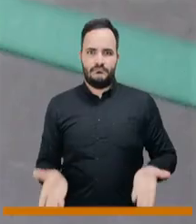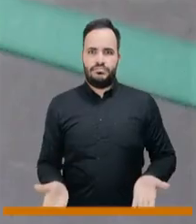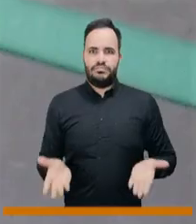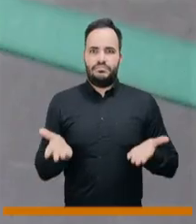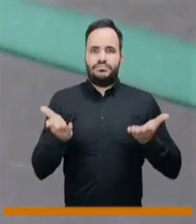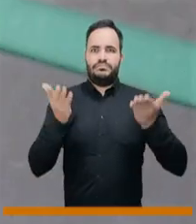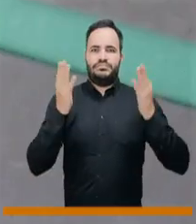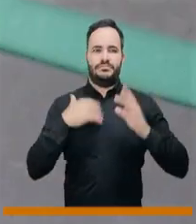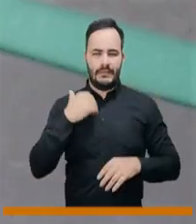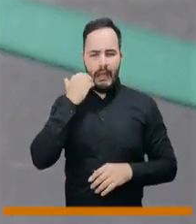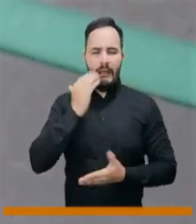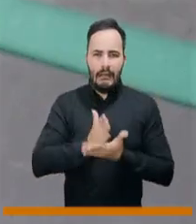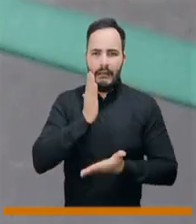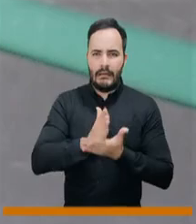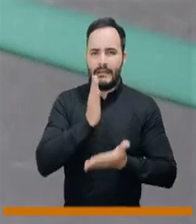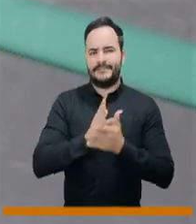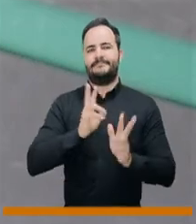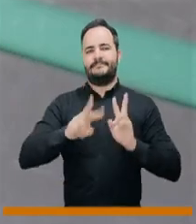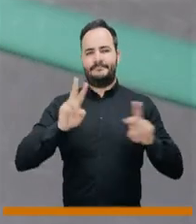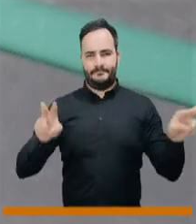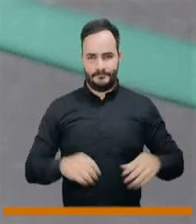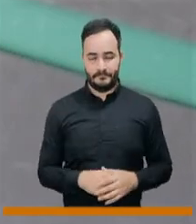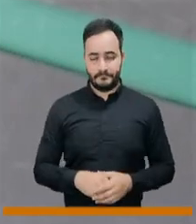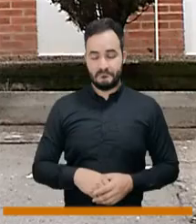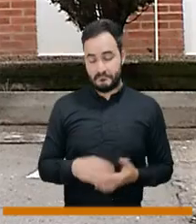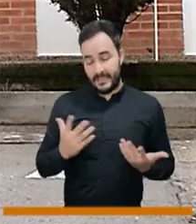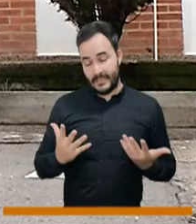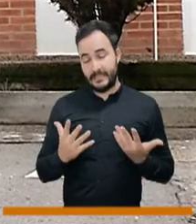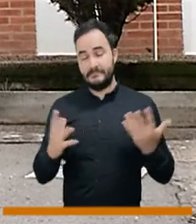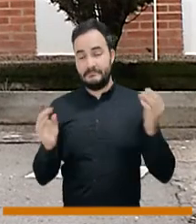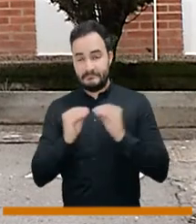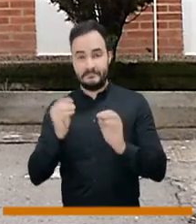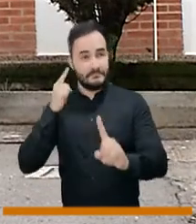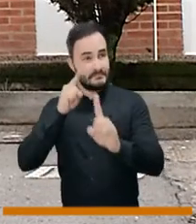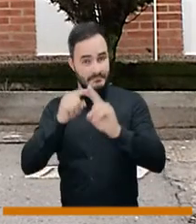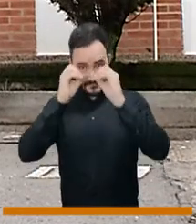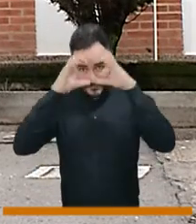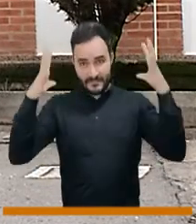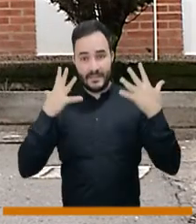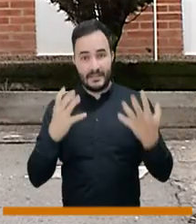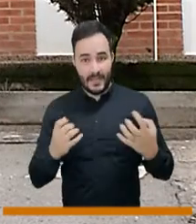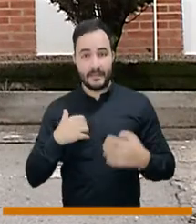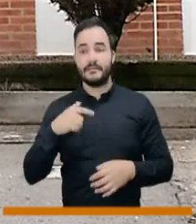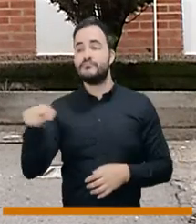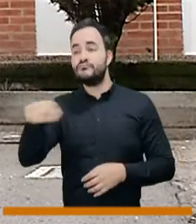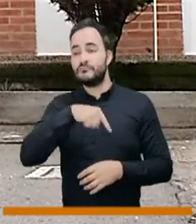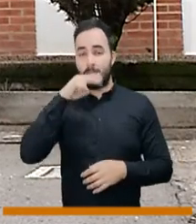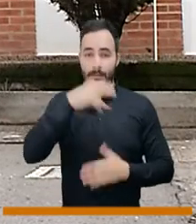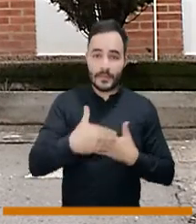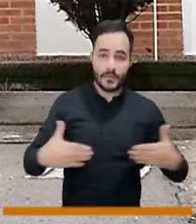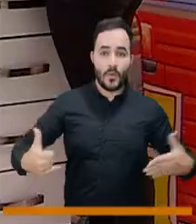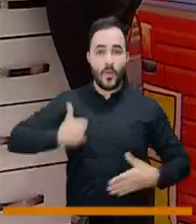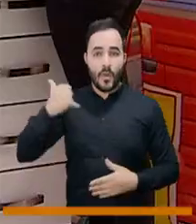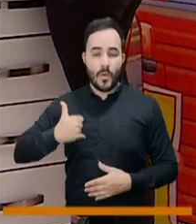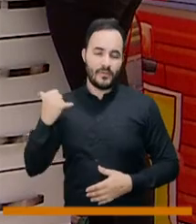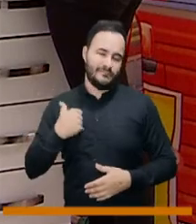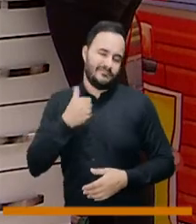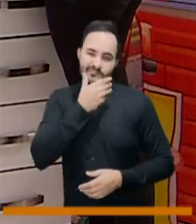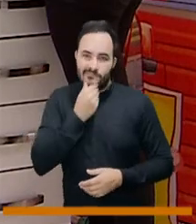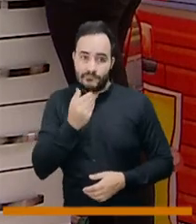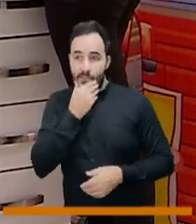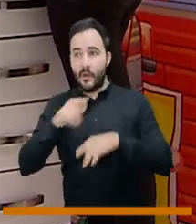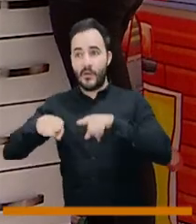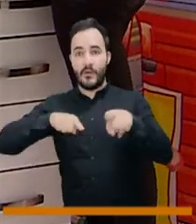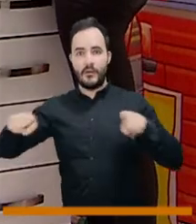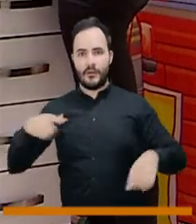también ofrecer un aumento en la capacidad de atención de los pacientes pediátricos, de los niños y adolescentes, ya que